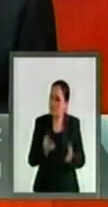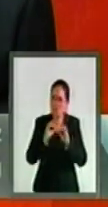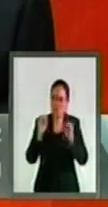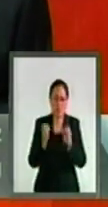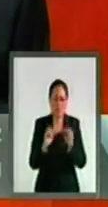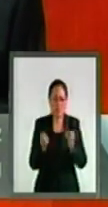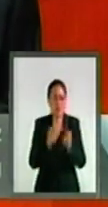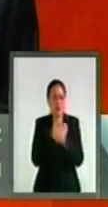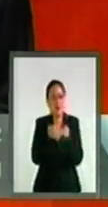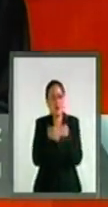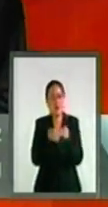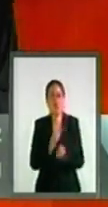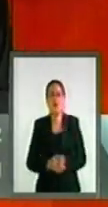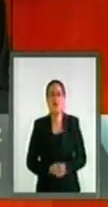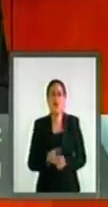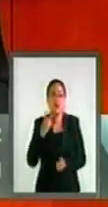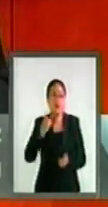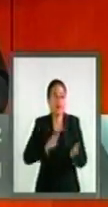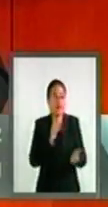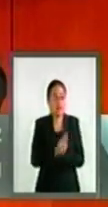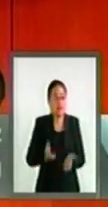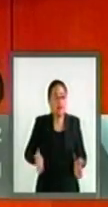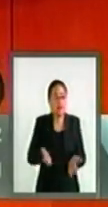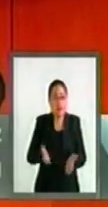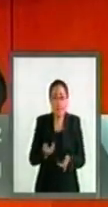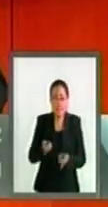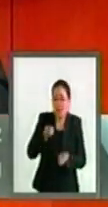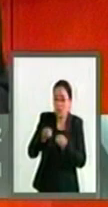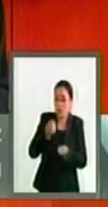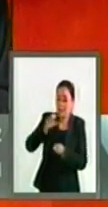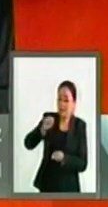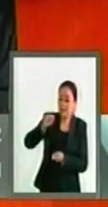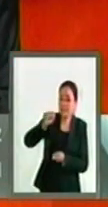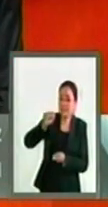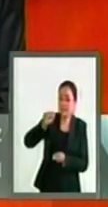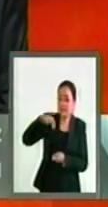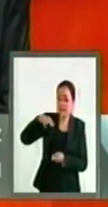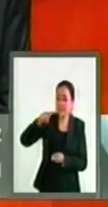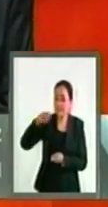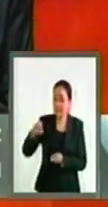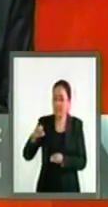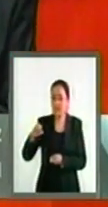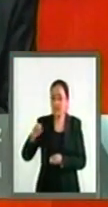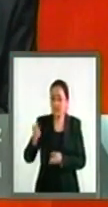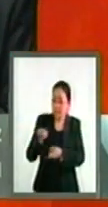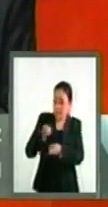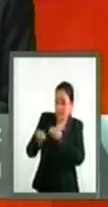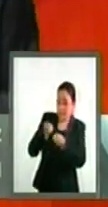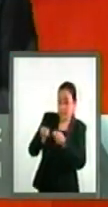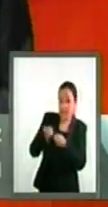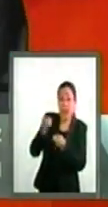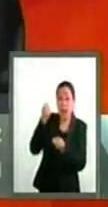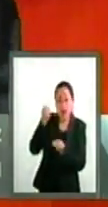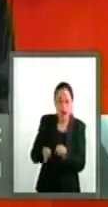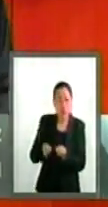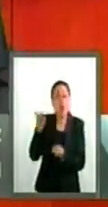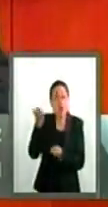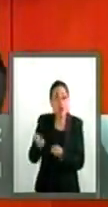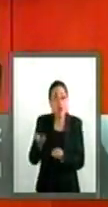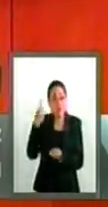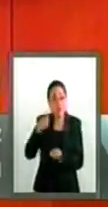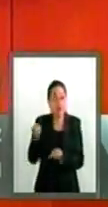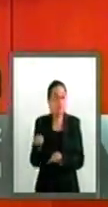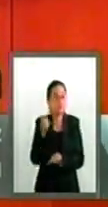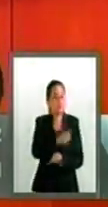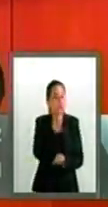La reforma manipula a un sindicato sometido al CENTE, manipula a un sindicato sometido para operar